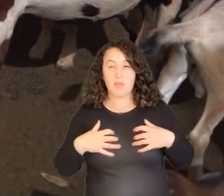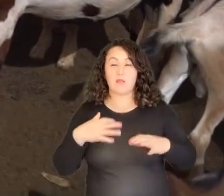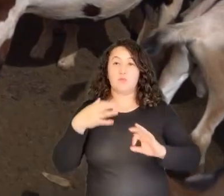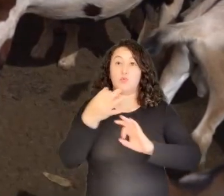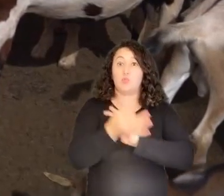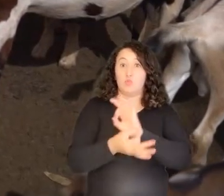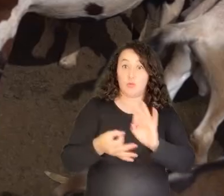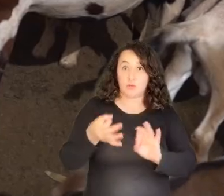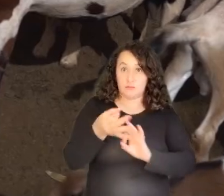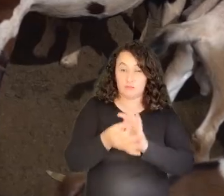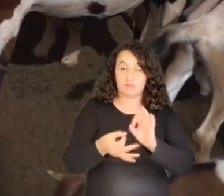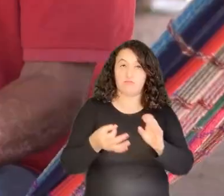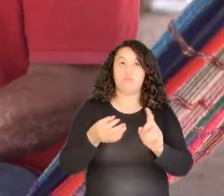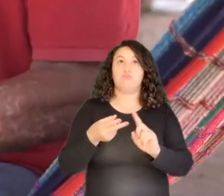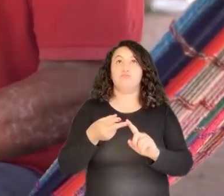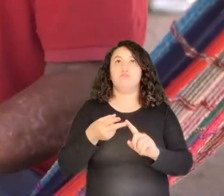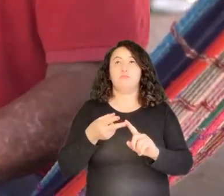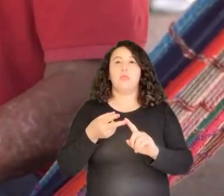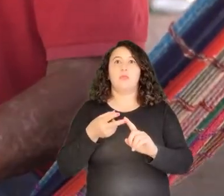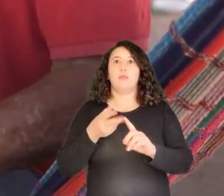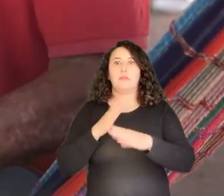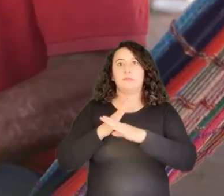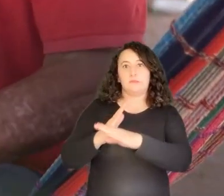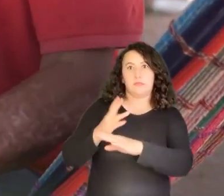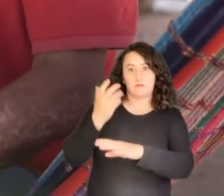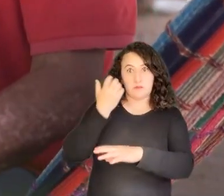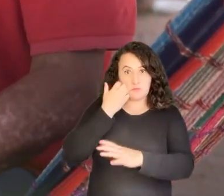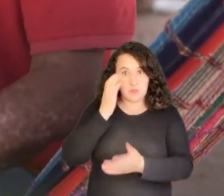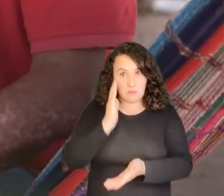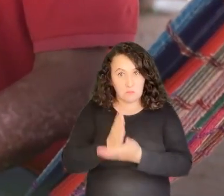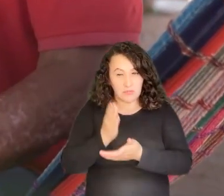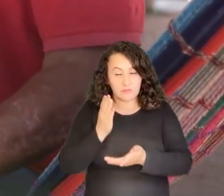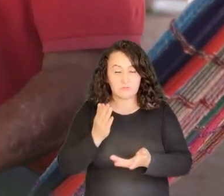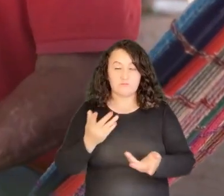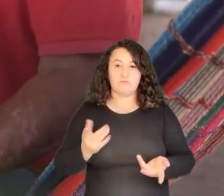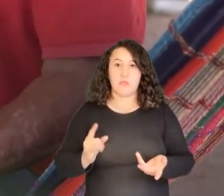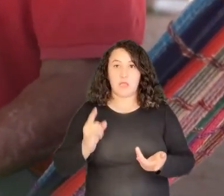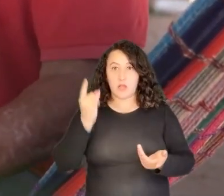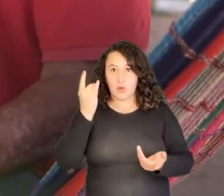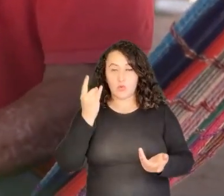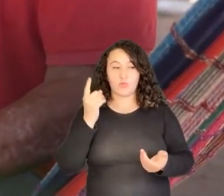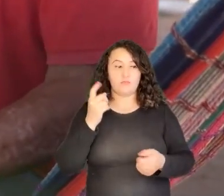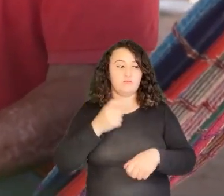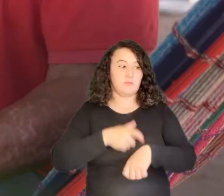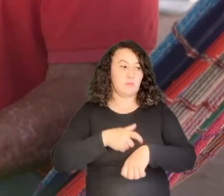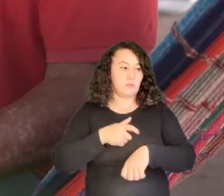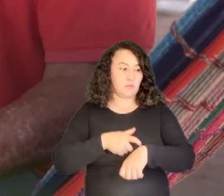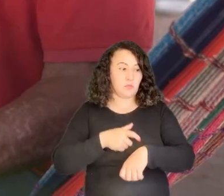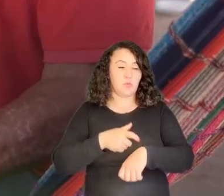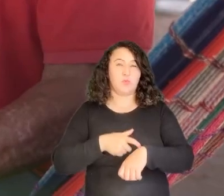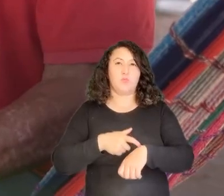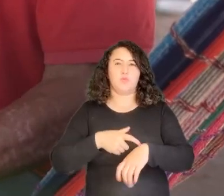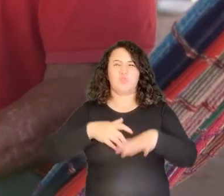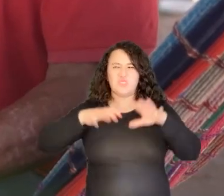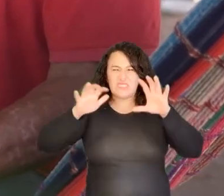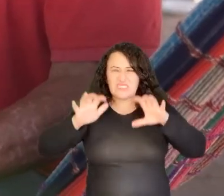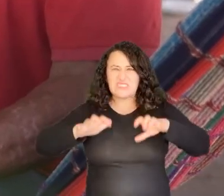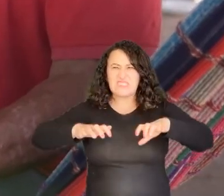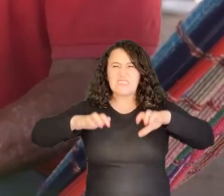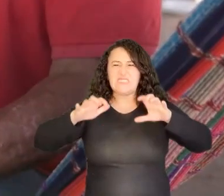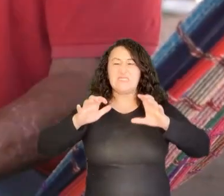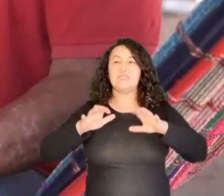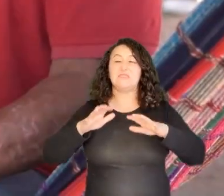cuidarlos, de las enfermedades que se les va a presentar. En caso del tiempo de invierno,